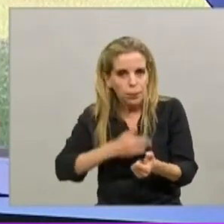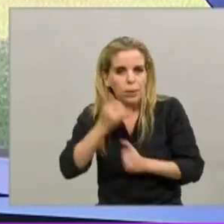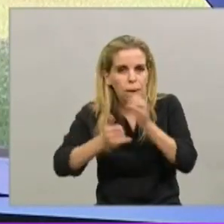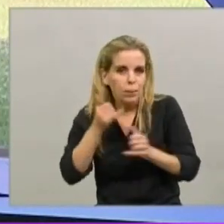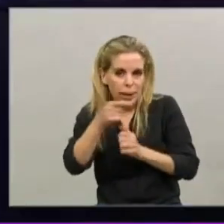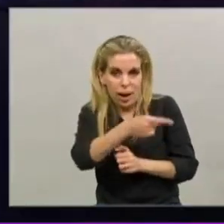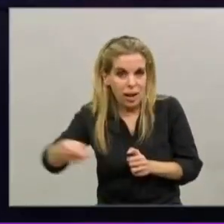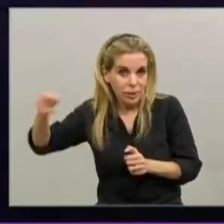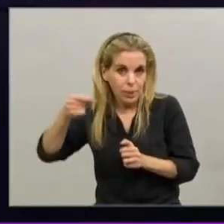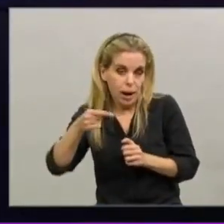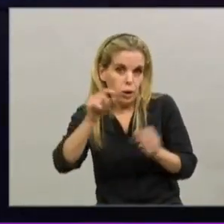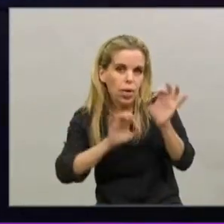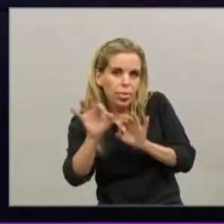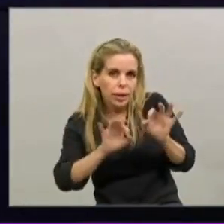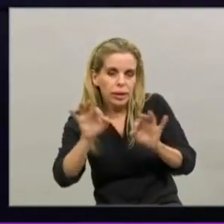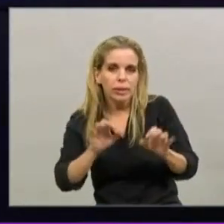próximos días.